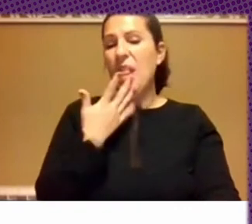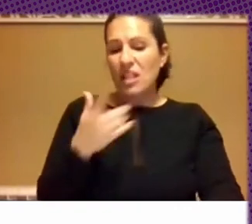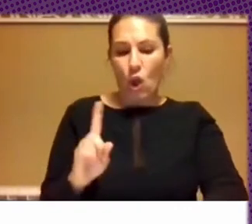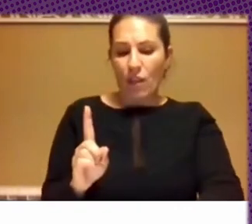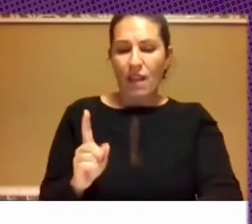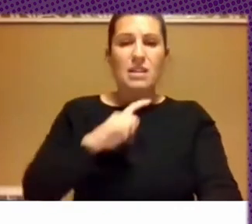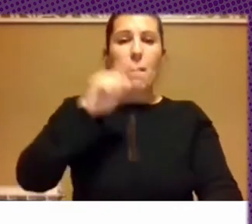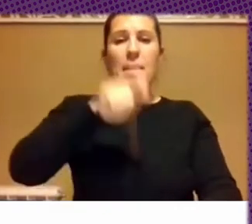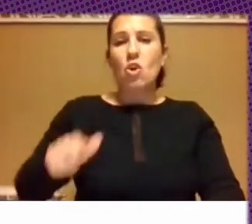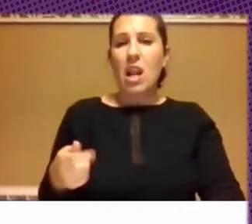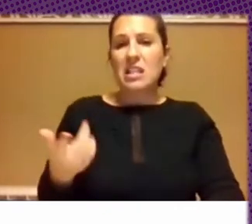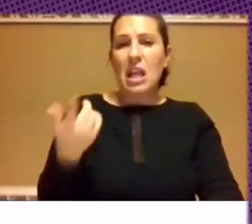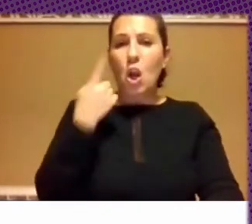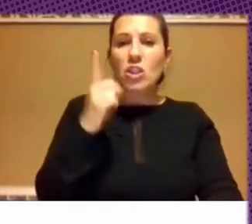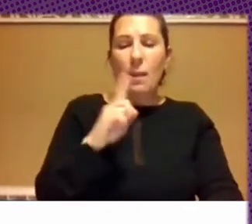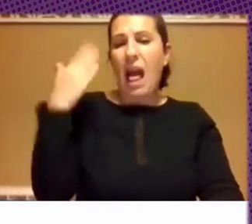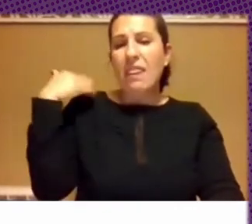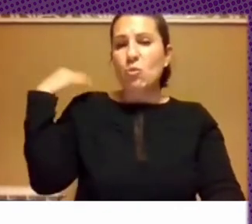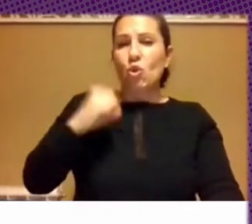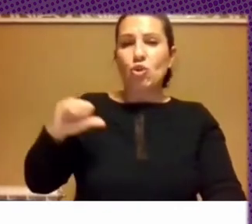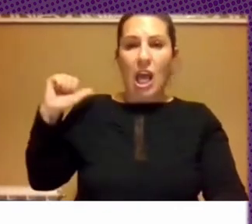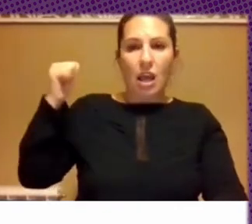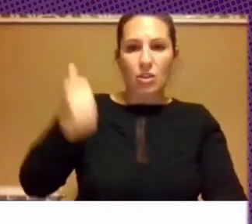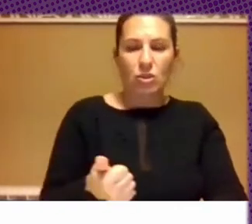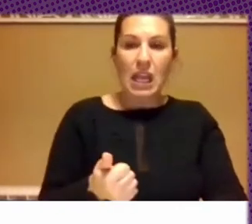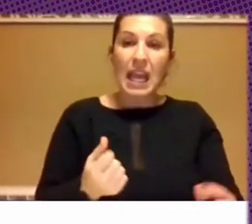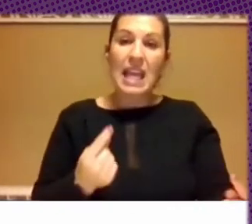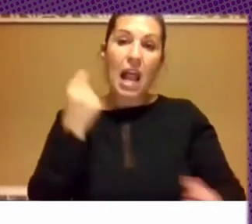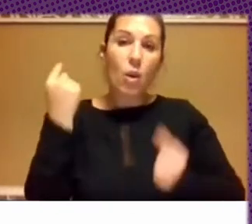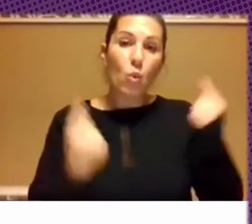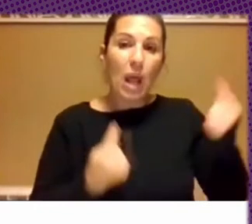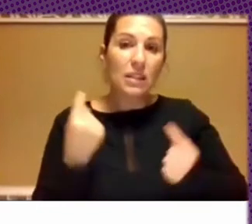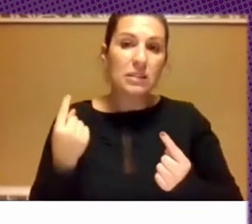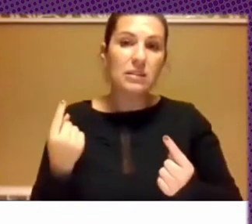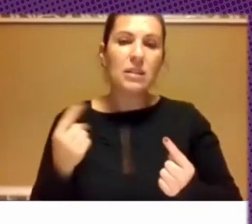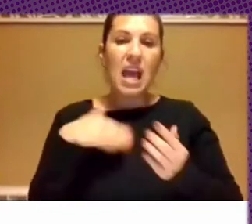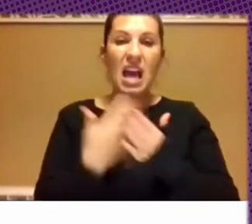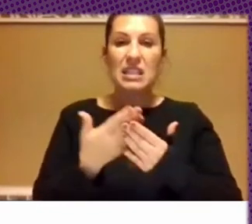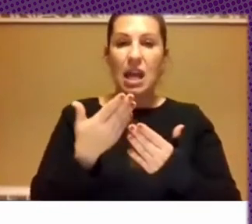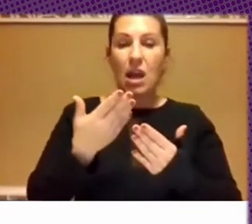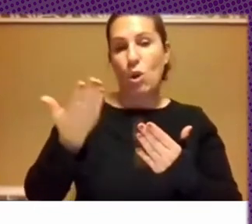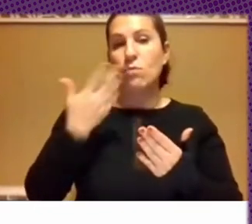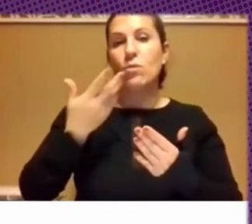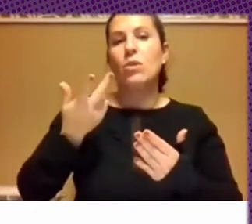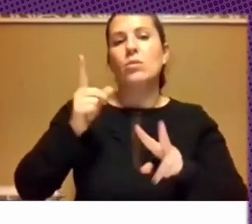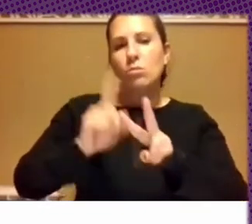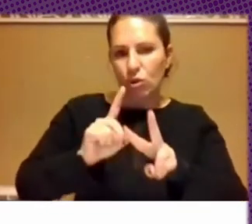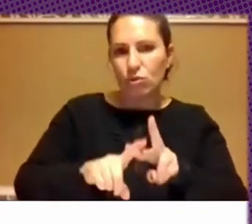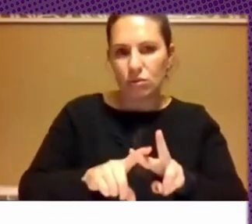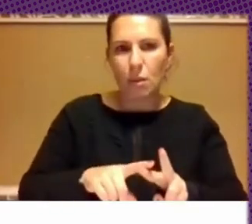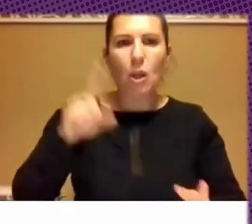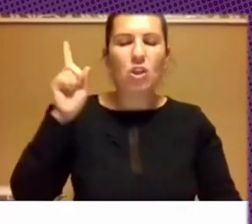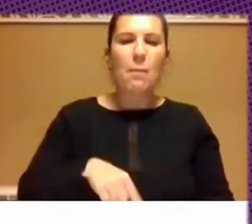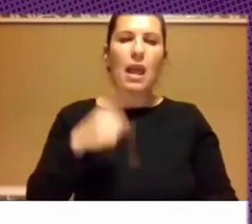personajes que no se veían hace muchos años. Y algunas eran hasta, bueno, Vox, que es el partido. Pero también había